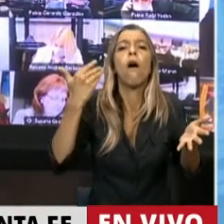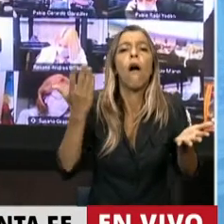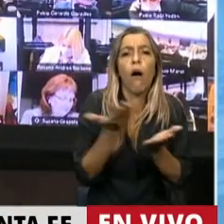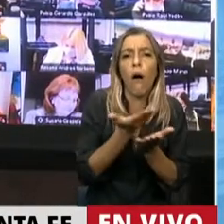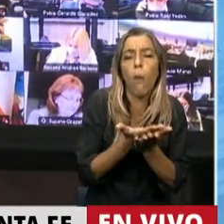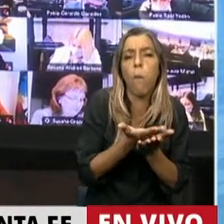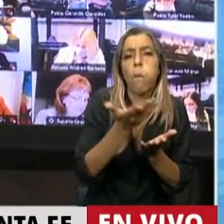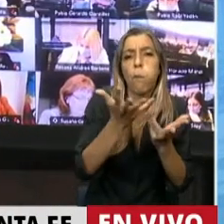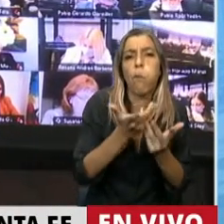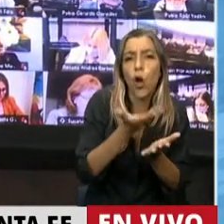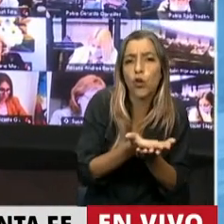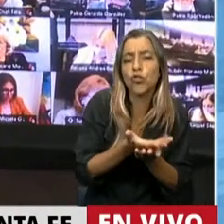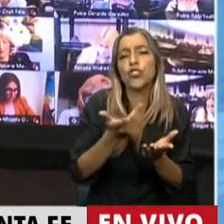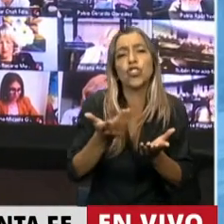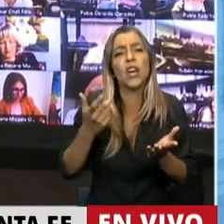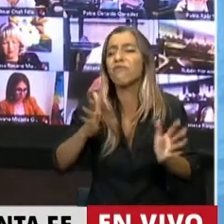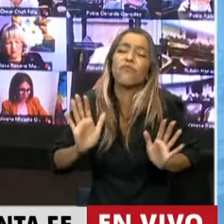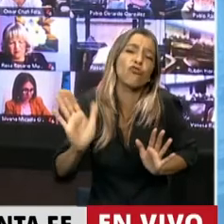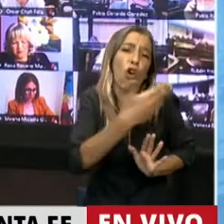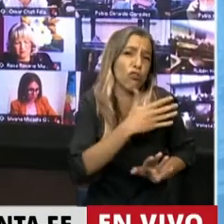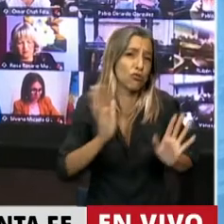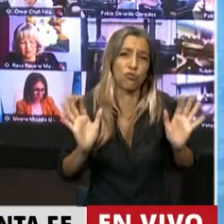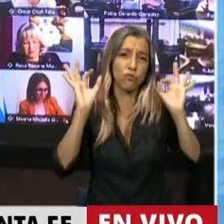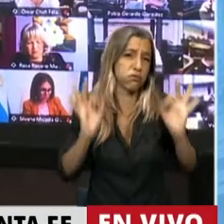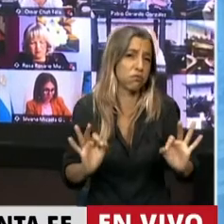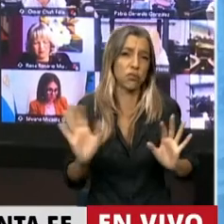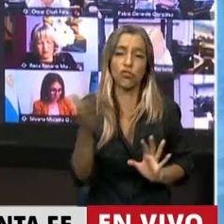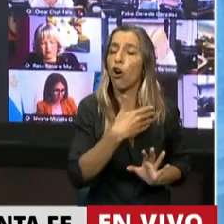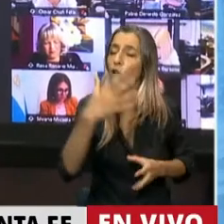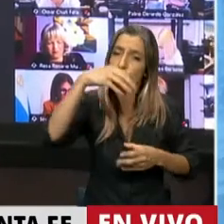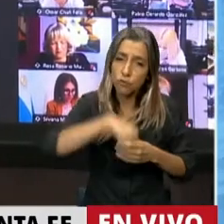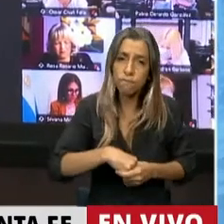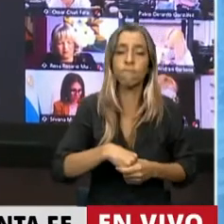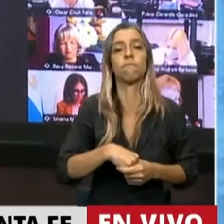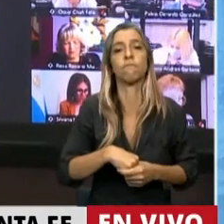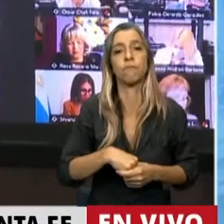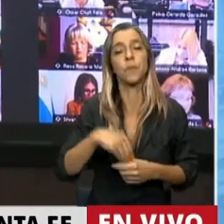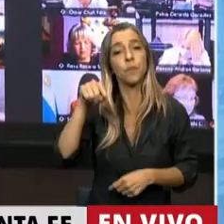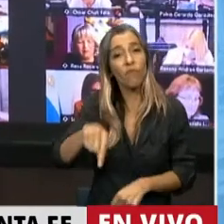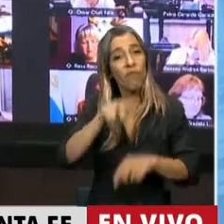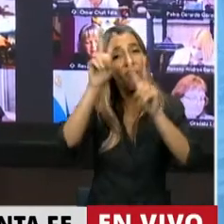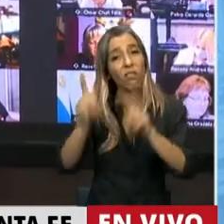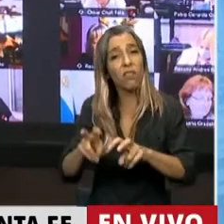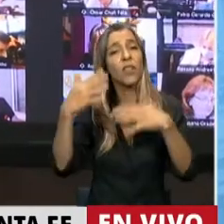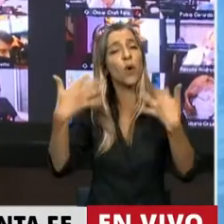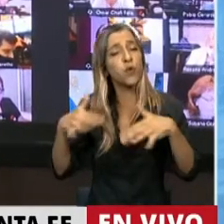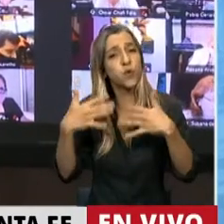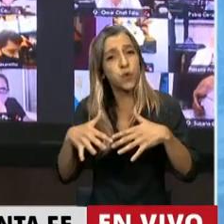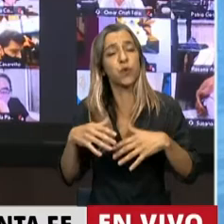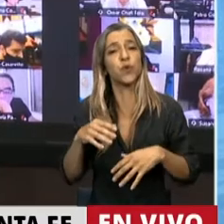todos. Uno de los temas que desvirtúan a la economía argentina, casi un tema